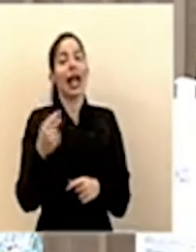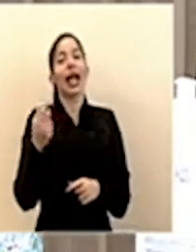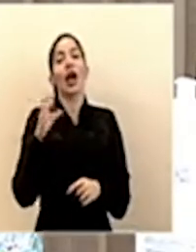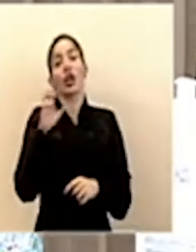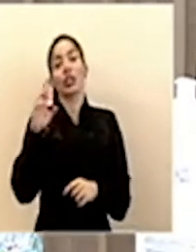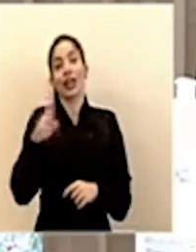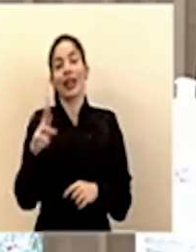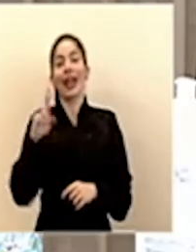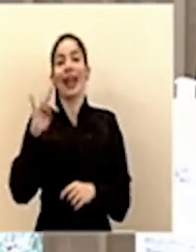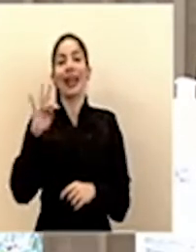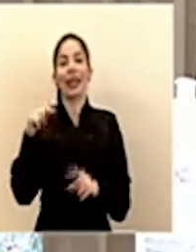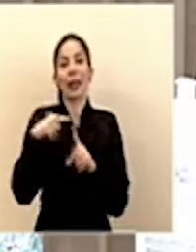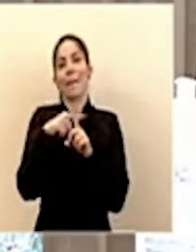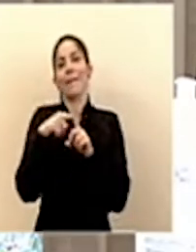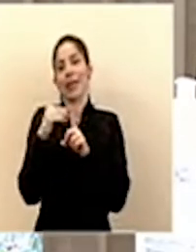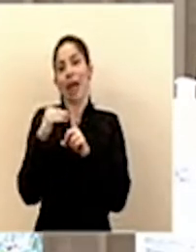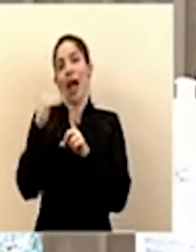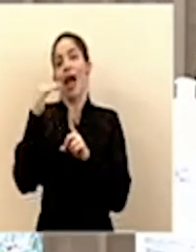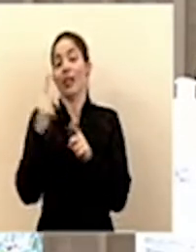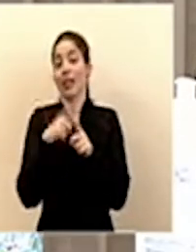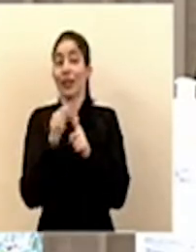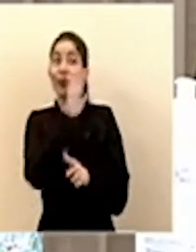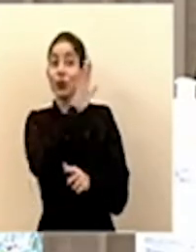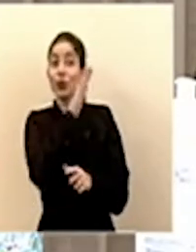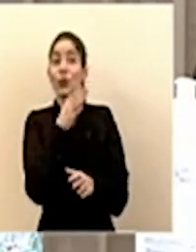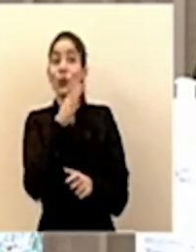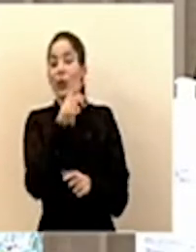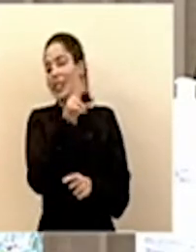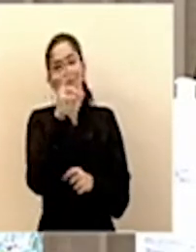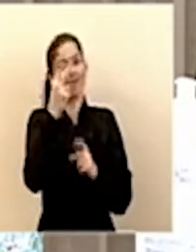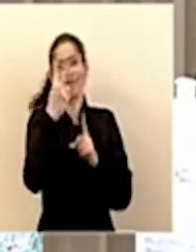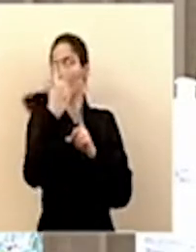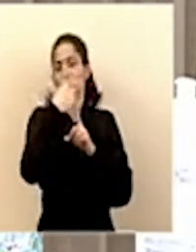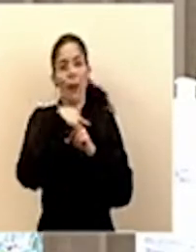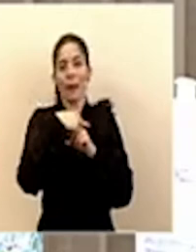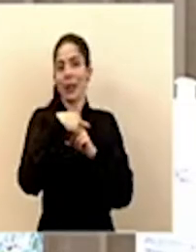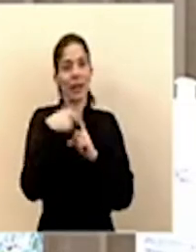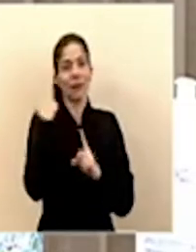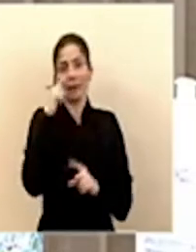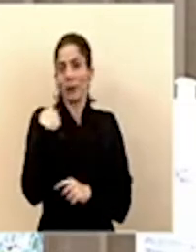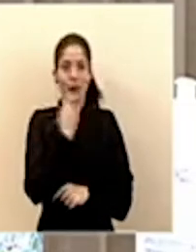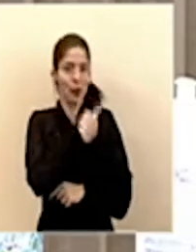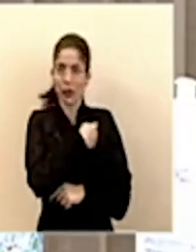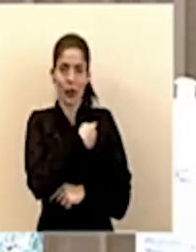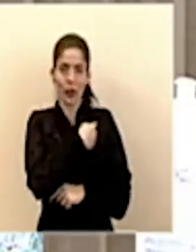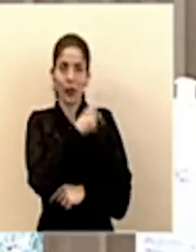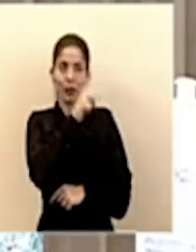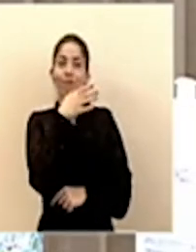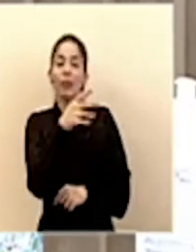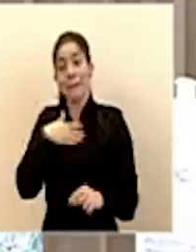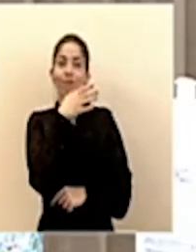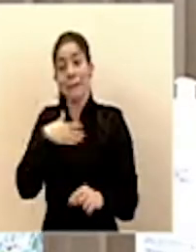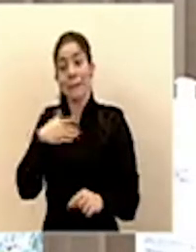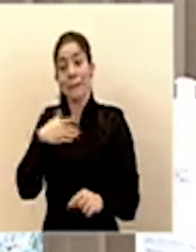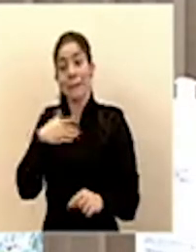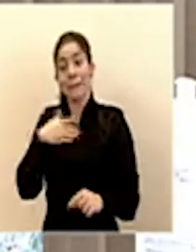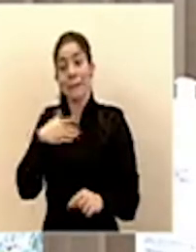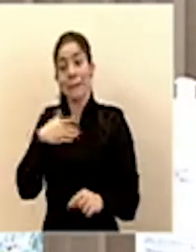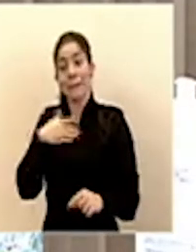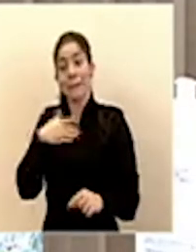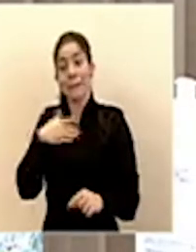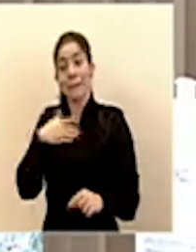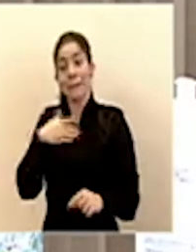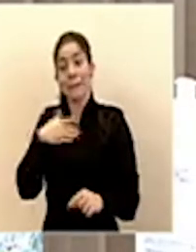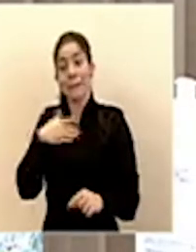alta, así es que la sugerencia no nos aplica. Sin embargo, el señor Presidente de la República